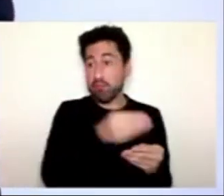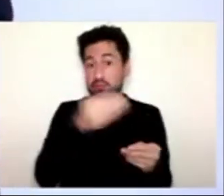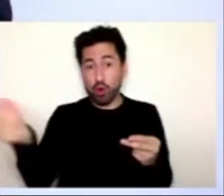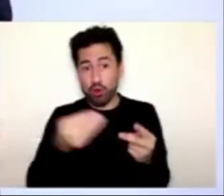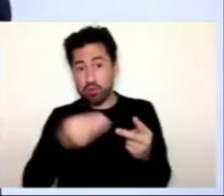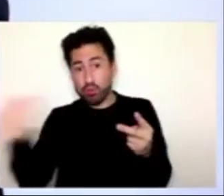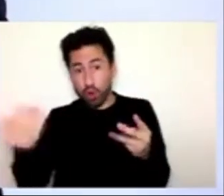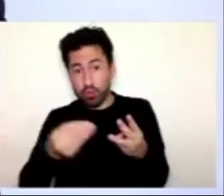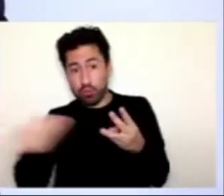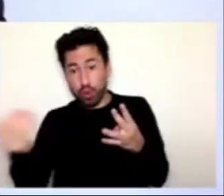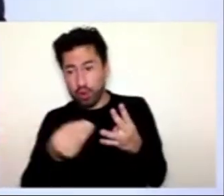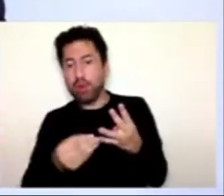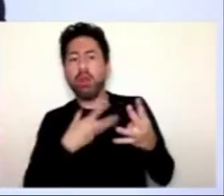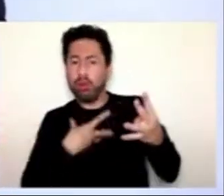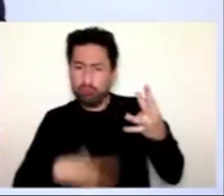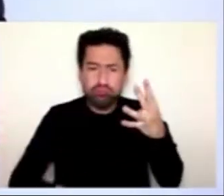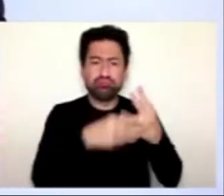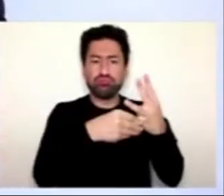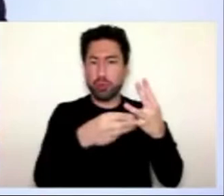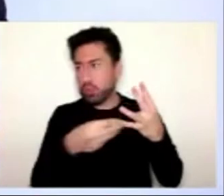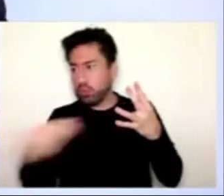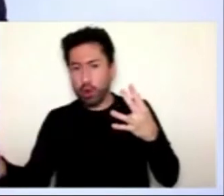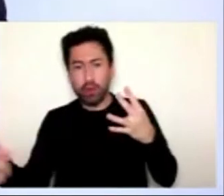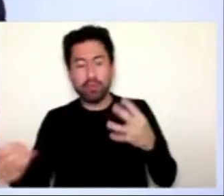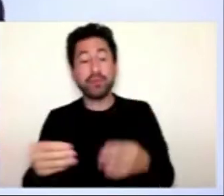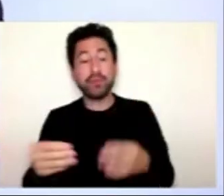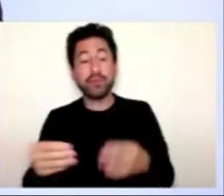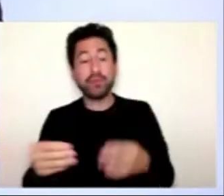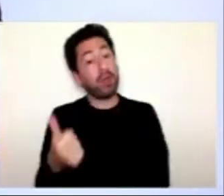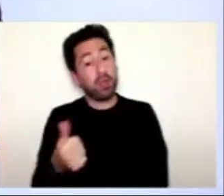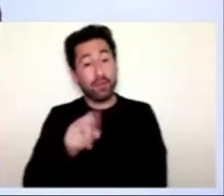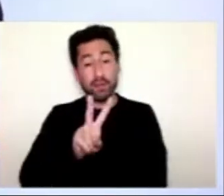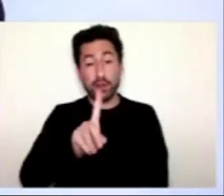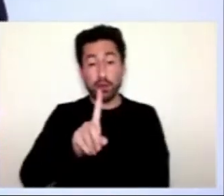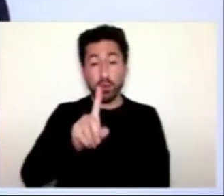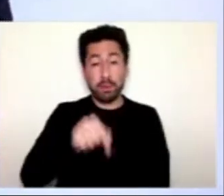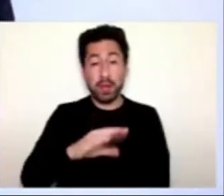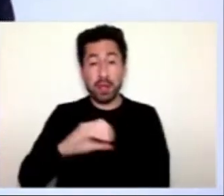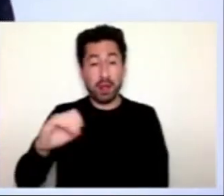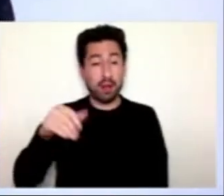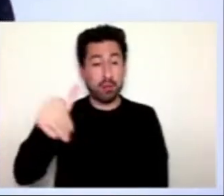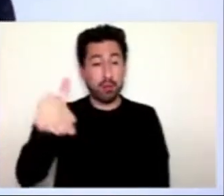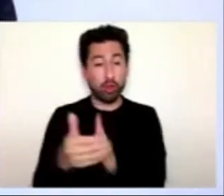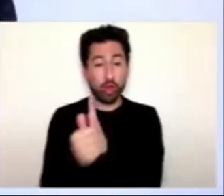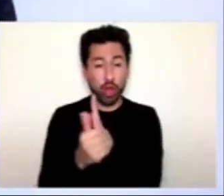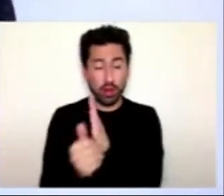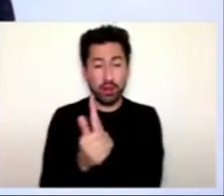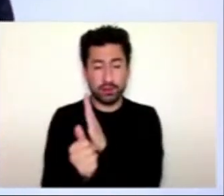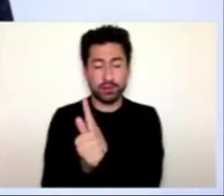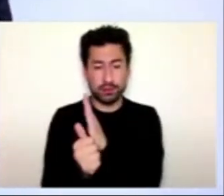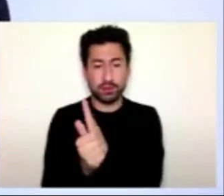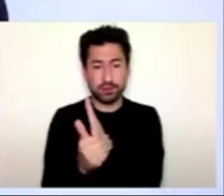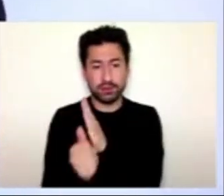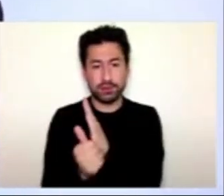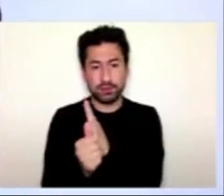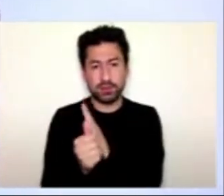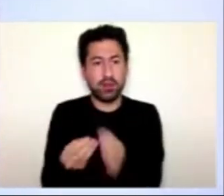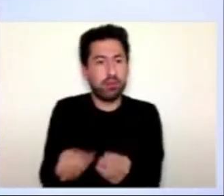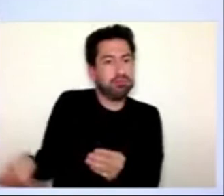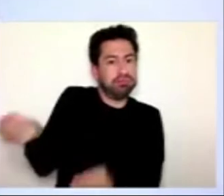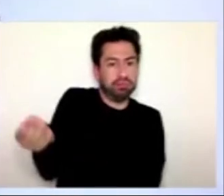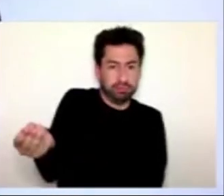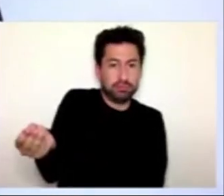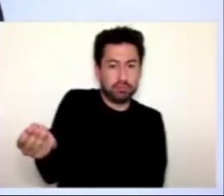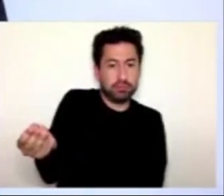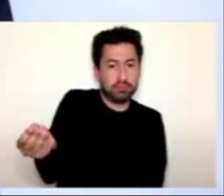terceros, y 21.000 millones de dólares adicionales en financiamientos indirectos. Algunos